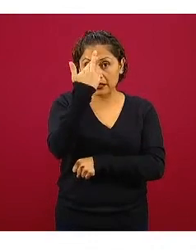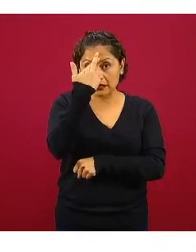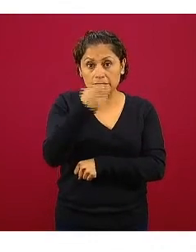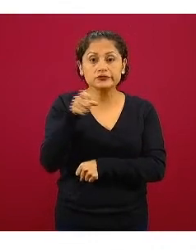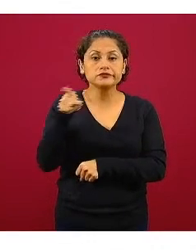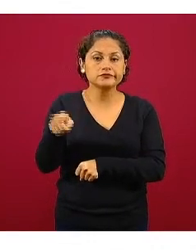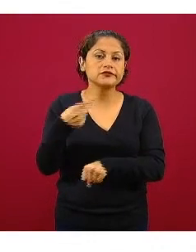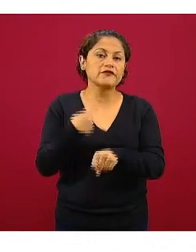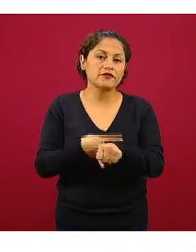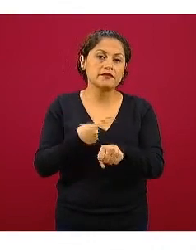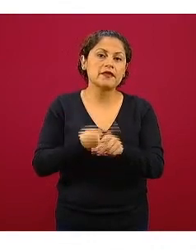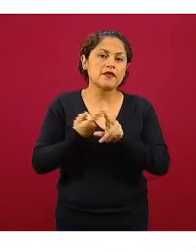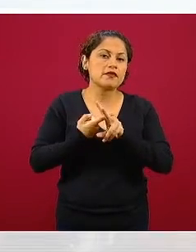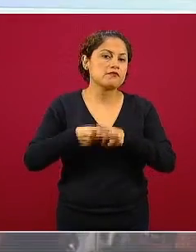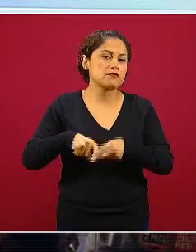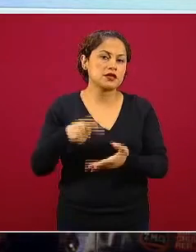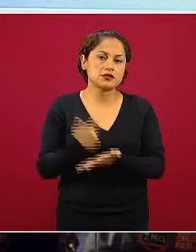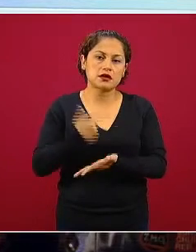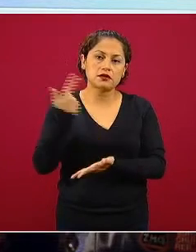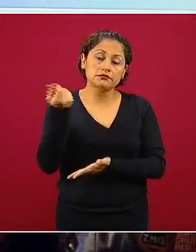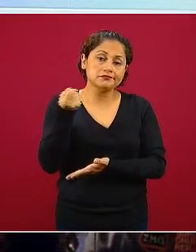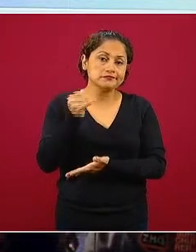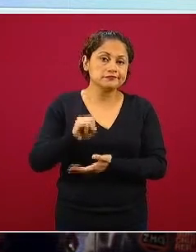grave la siguiente